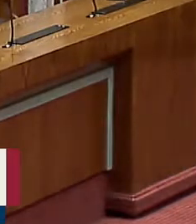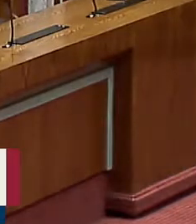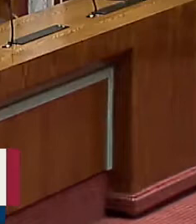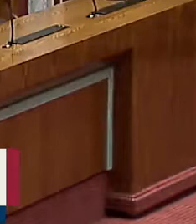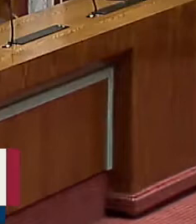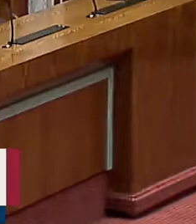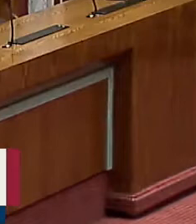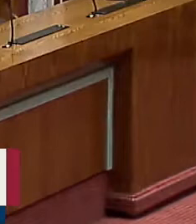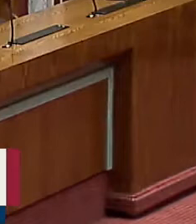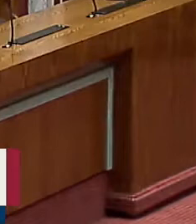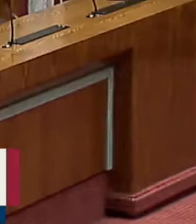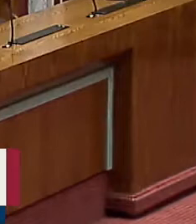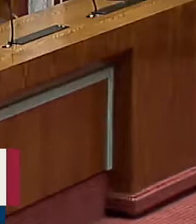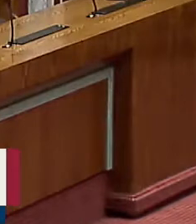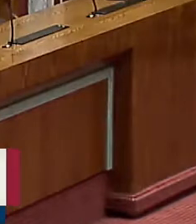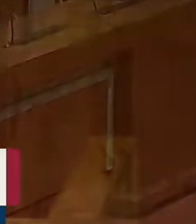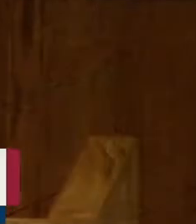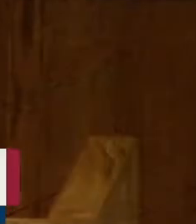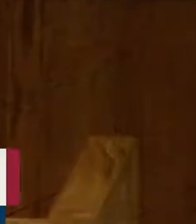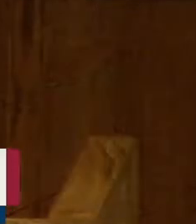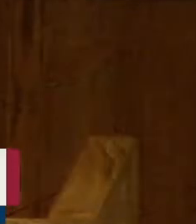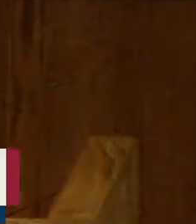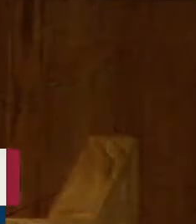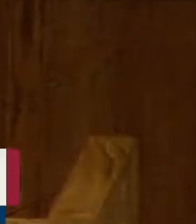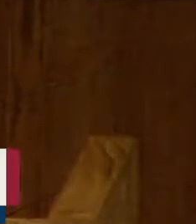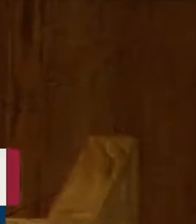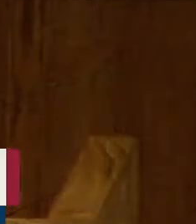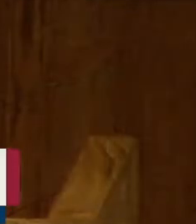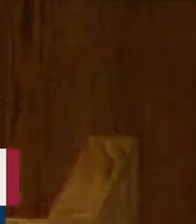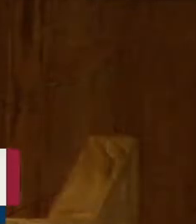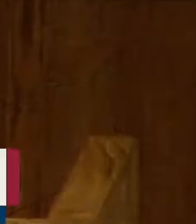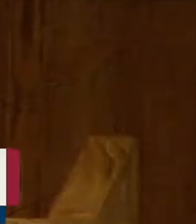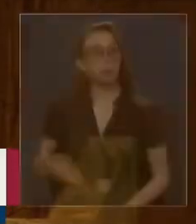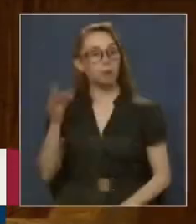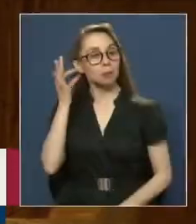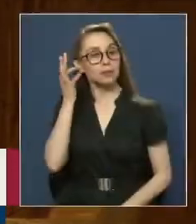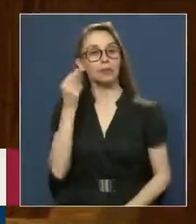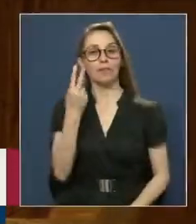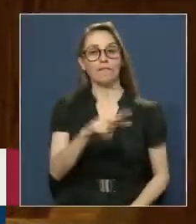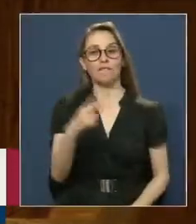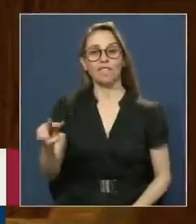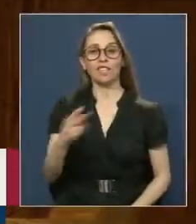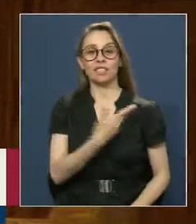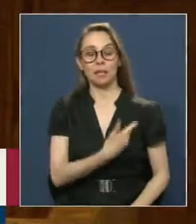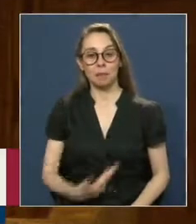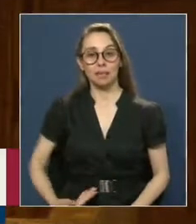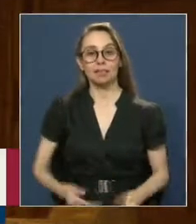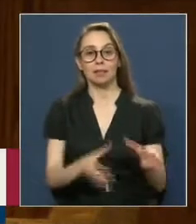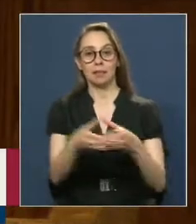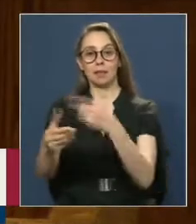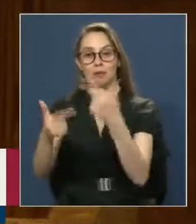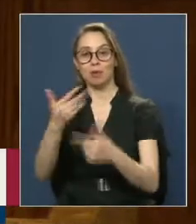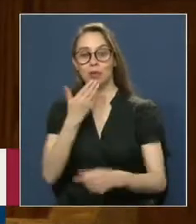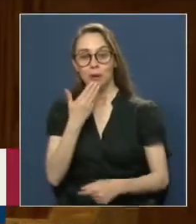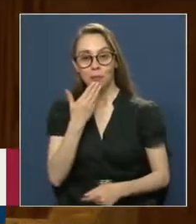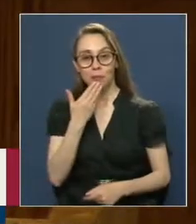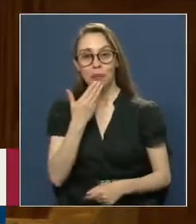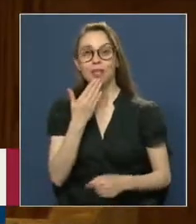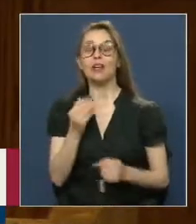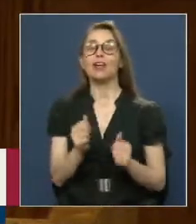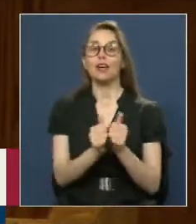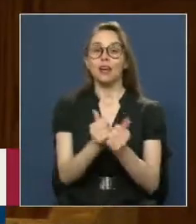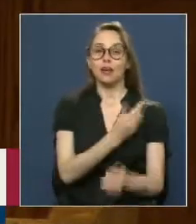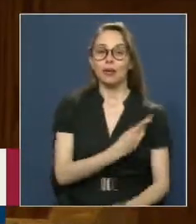Muchas gracias Presidenta A los Vicepresidentes También Estimados Colegas Quiero Saludar Con mucho